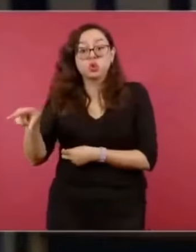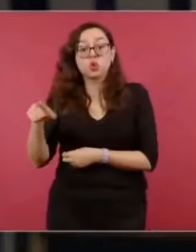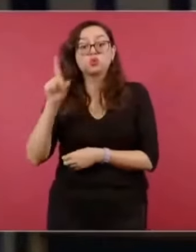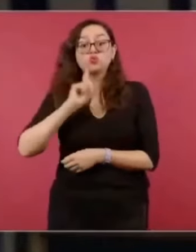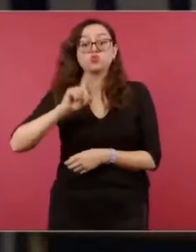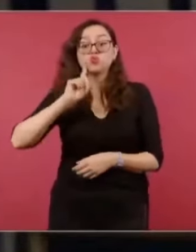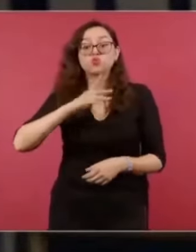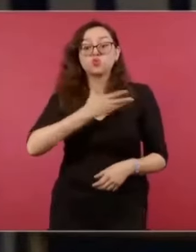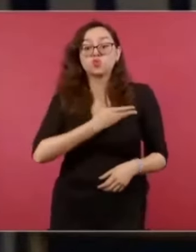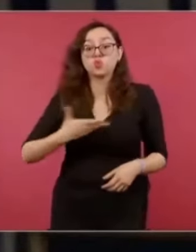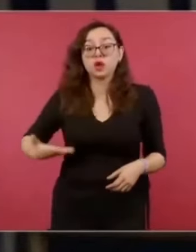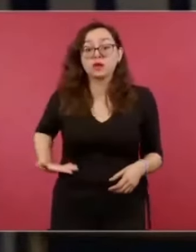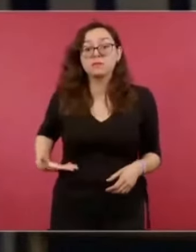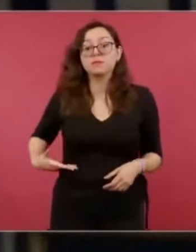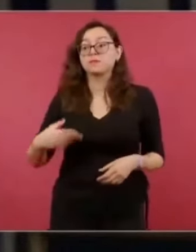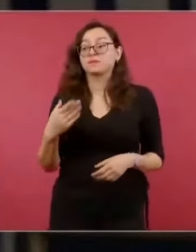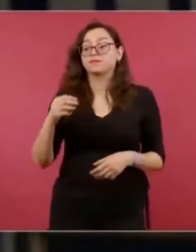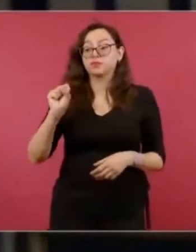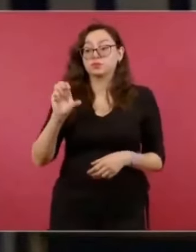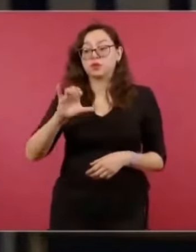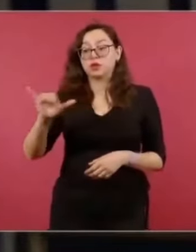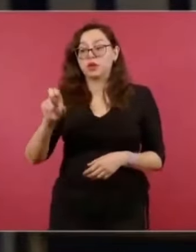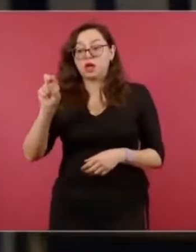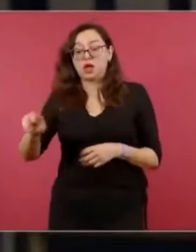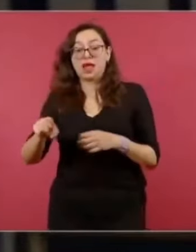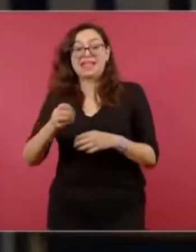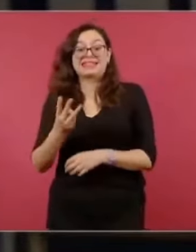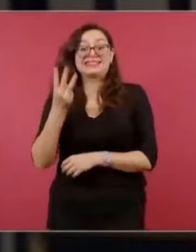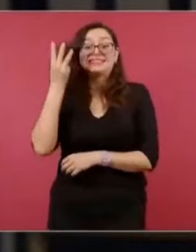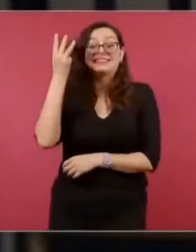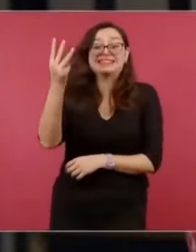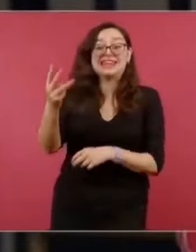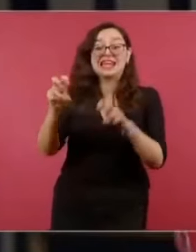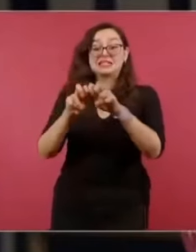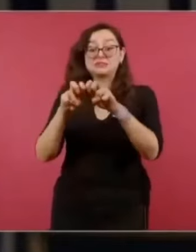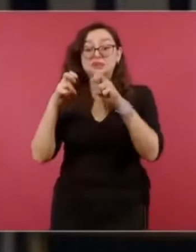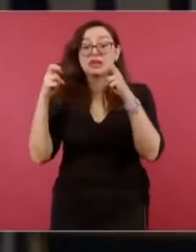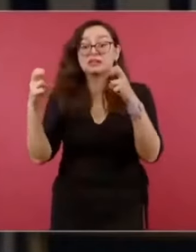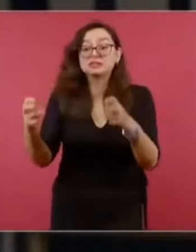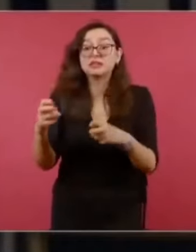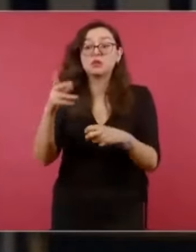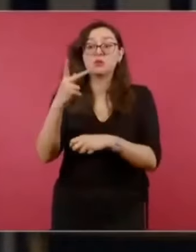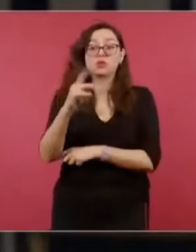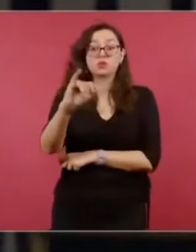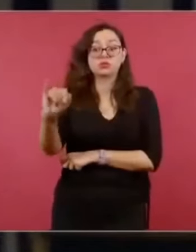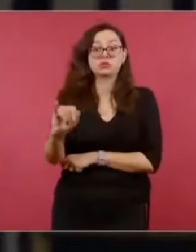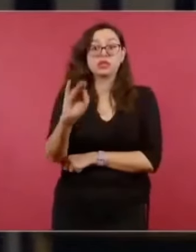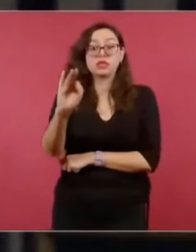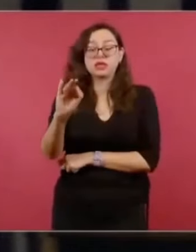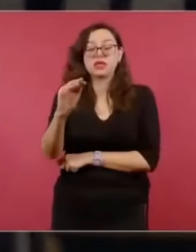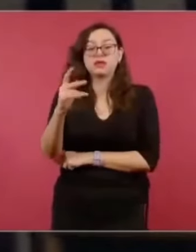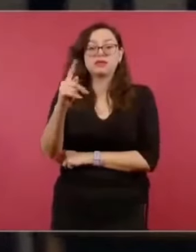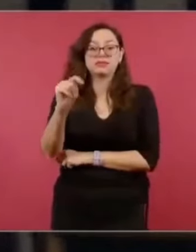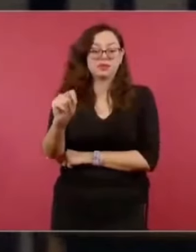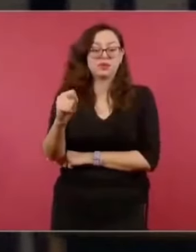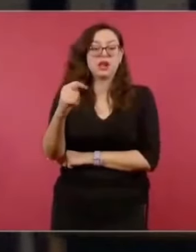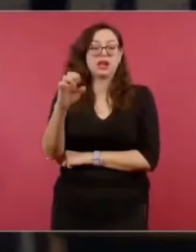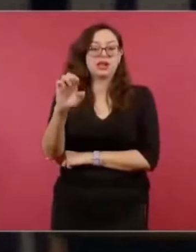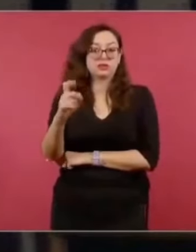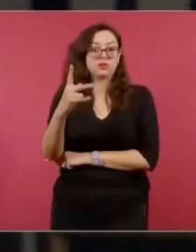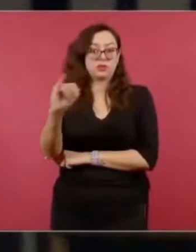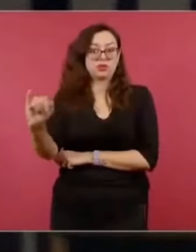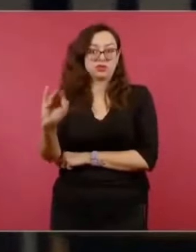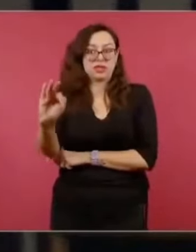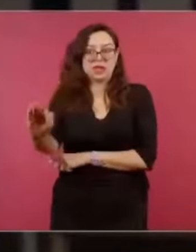del Tribunal Electoral del Poder Judicial de la Federación el Día de la Virgen de Guadalupe, además también como paréntesis, con